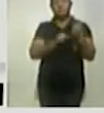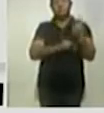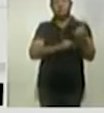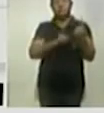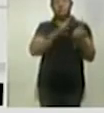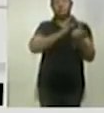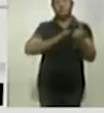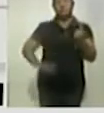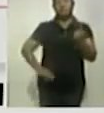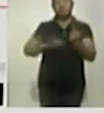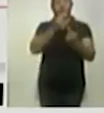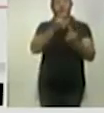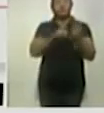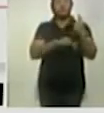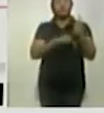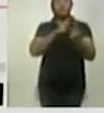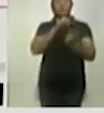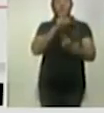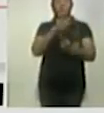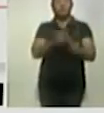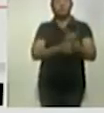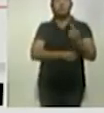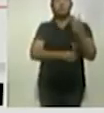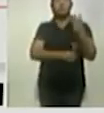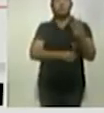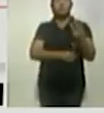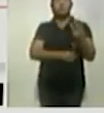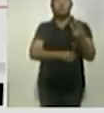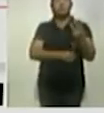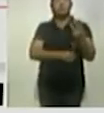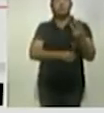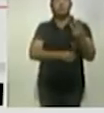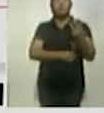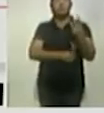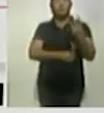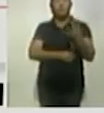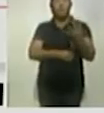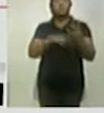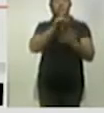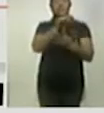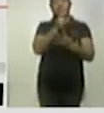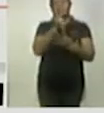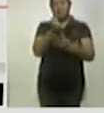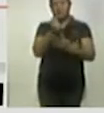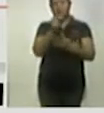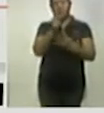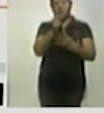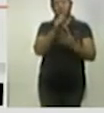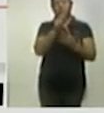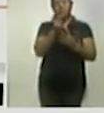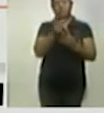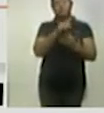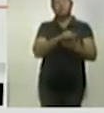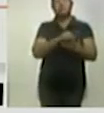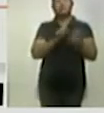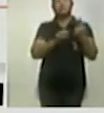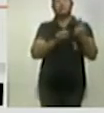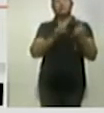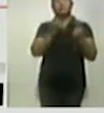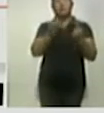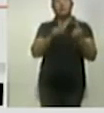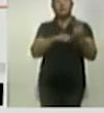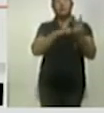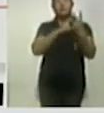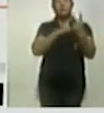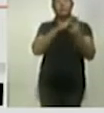veinticuatro, Nopalucan, Cuapiasla y Xicotcinco veintidós, Tlaltelulco suma veinte, Xaltocan diecinueve, Xalostoc dieciocho,